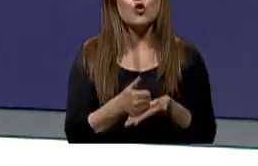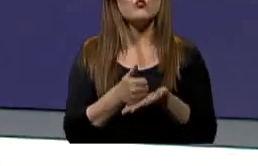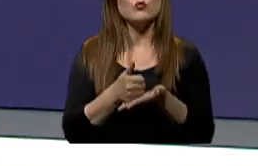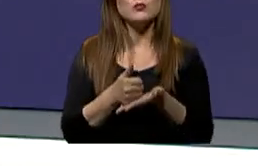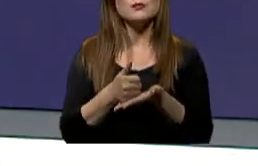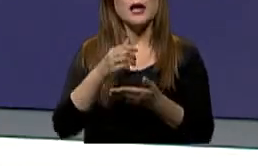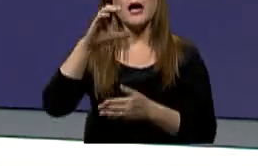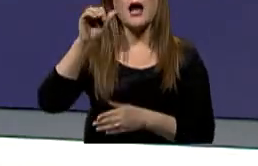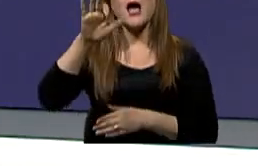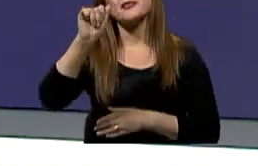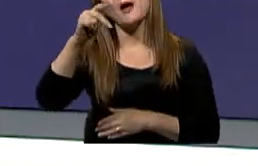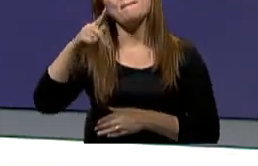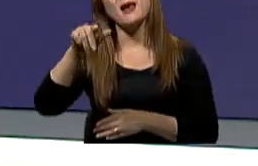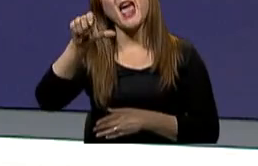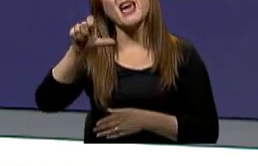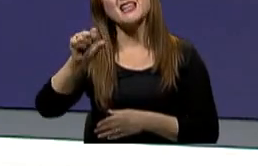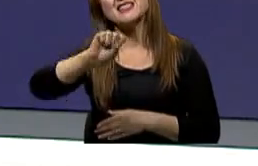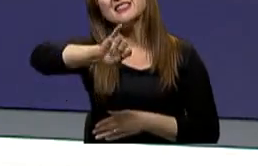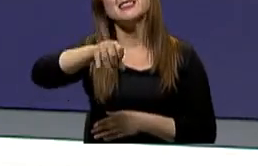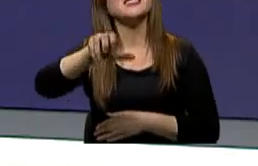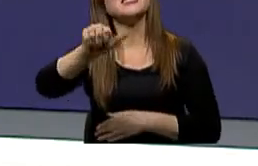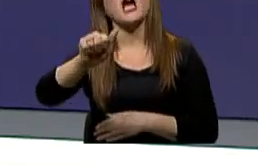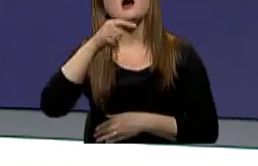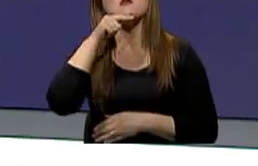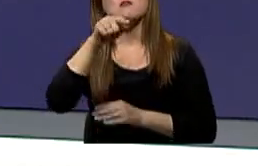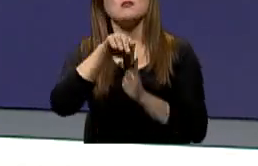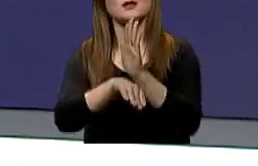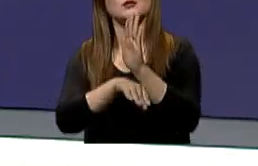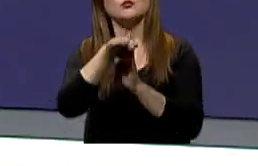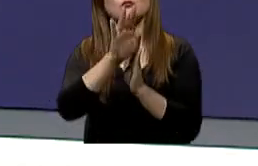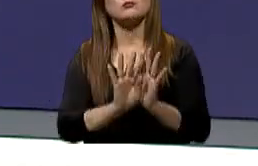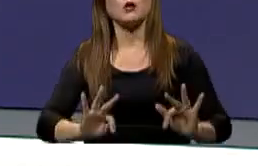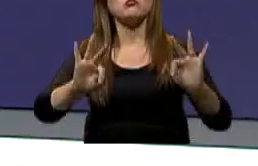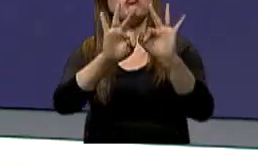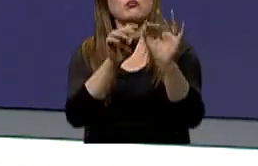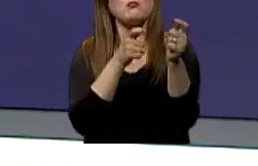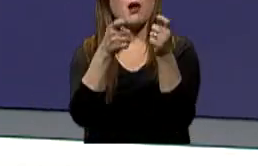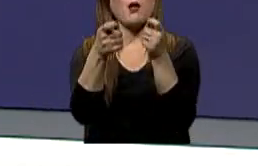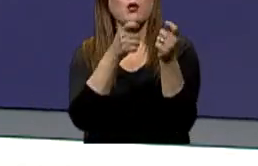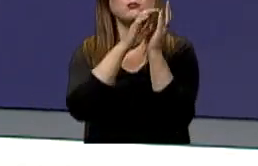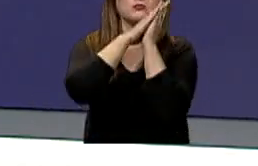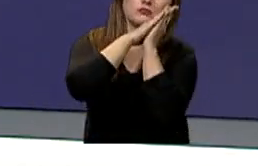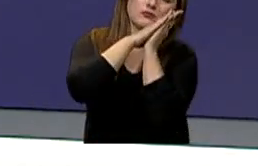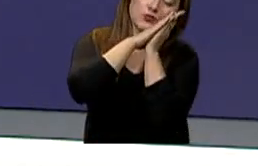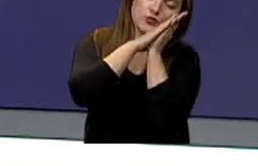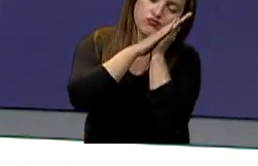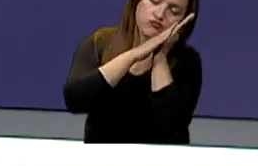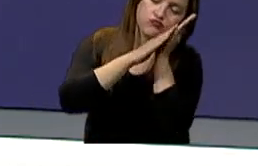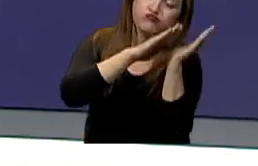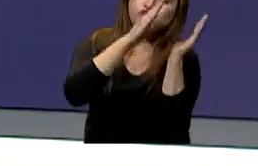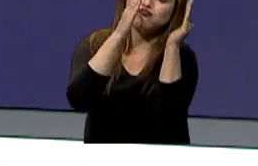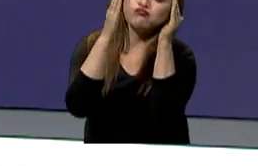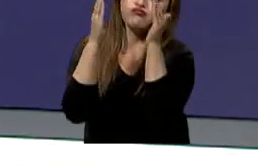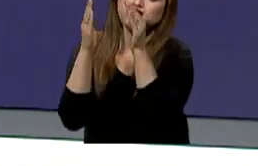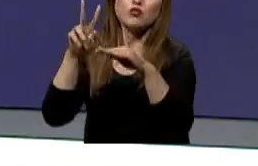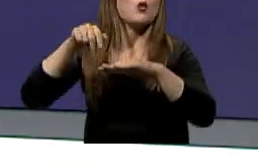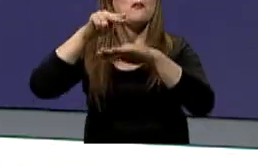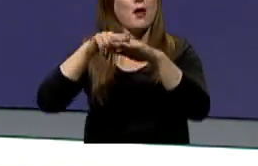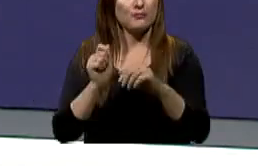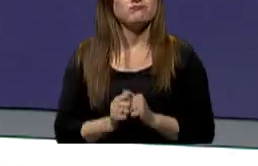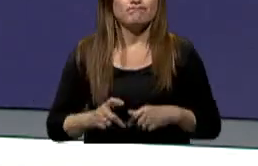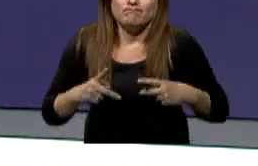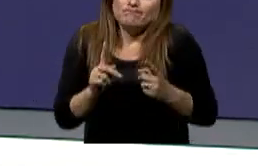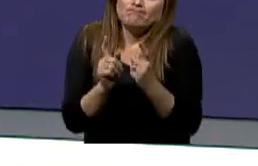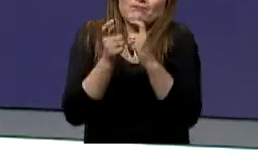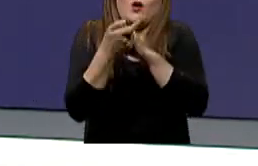cataplepsia disminuya. Vean ustedes que también es importante entender que esto regula los ciclos del sueño, cambiar los estilos de vida. Muchas veces puedo